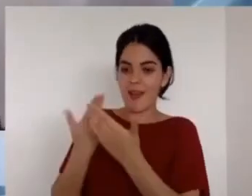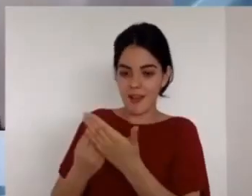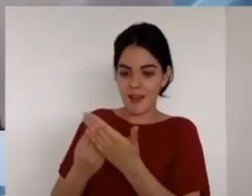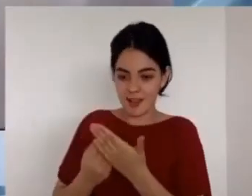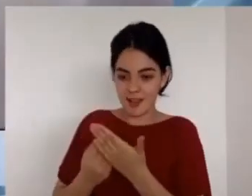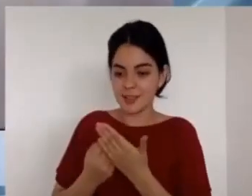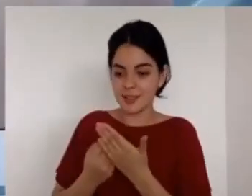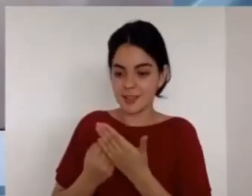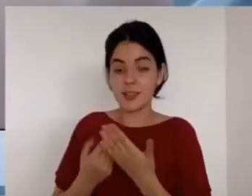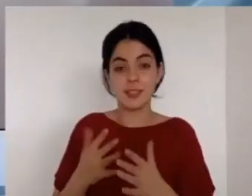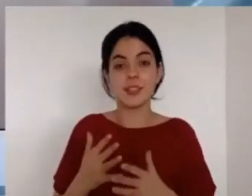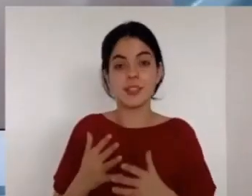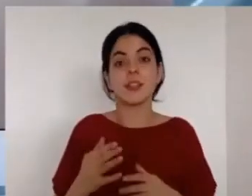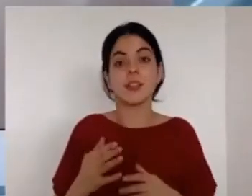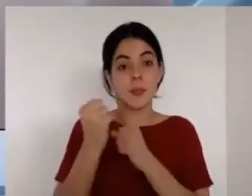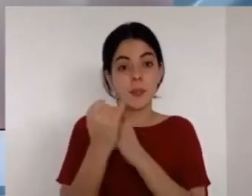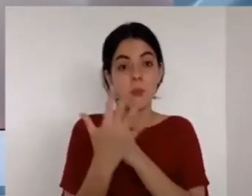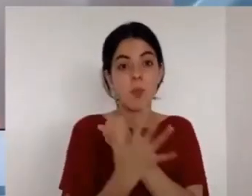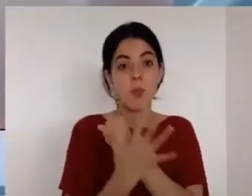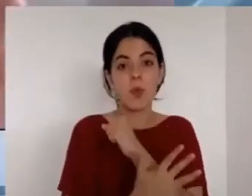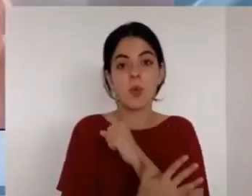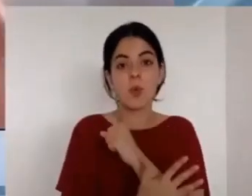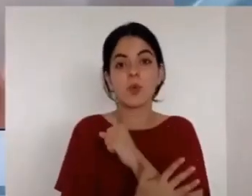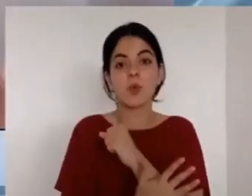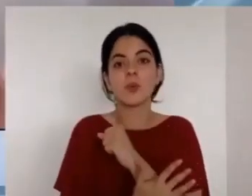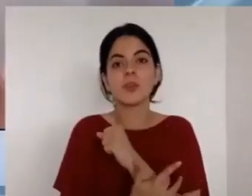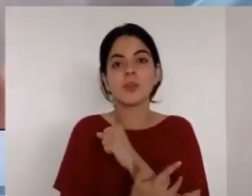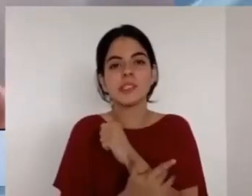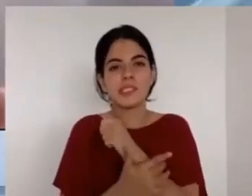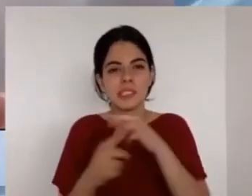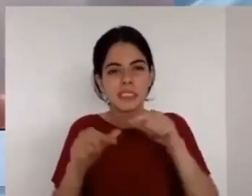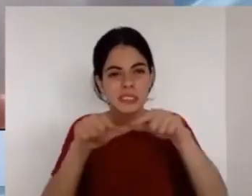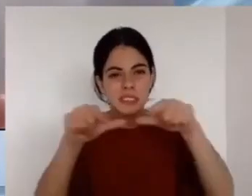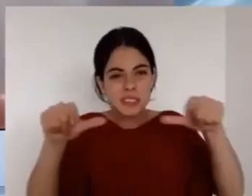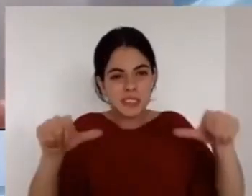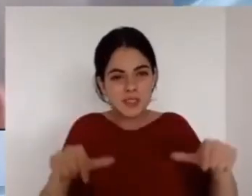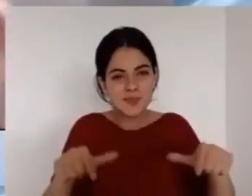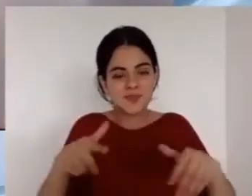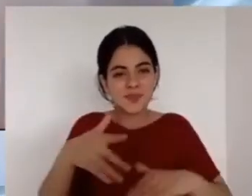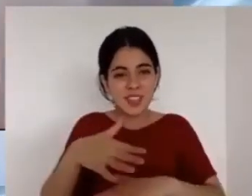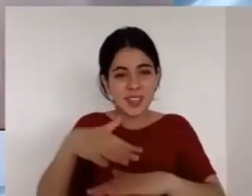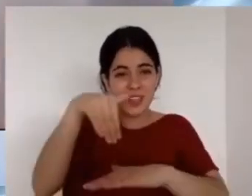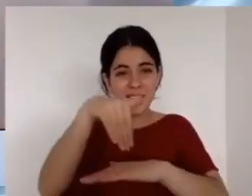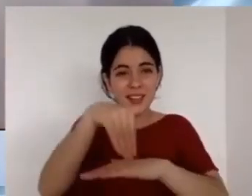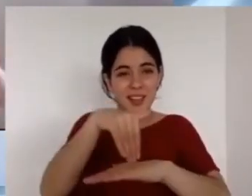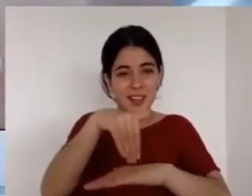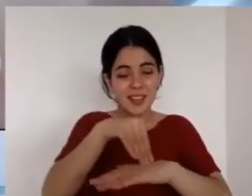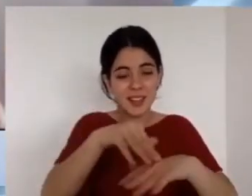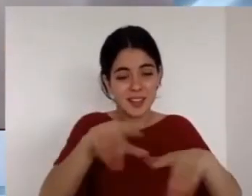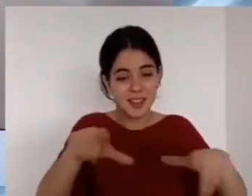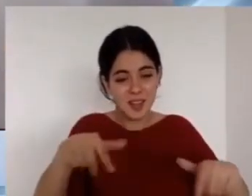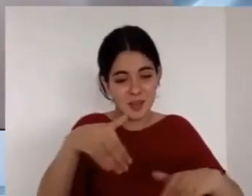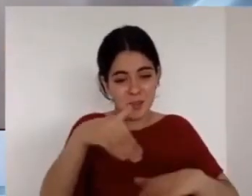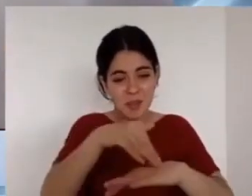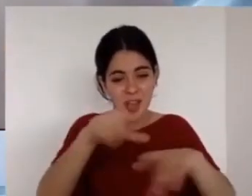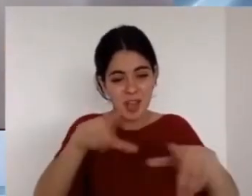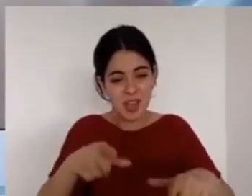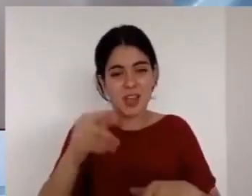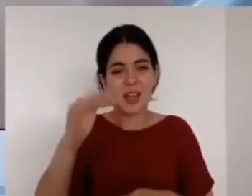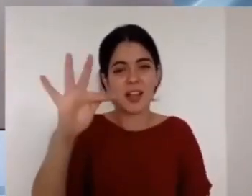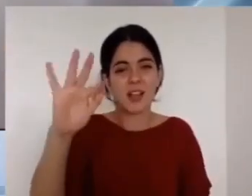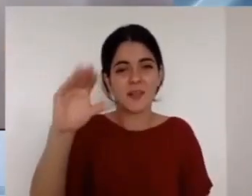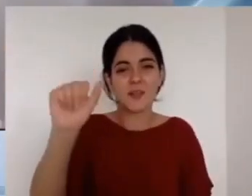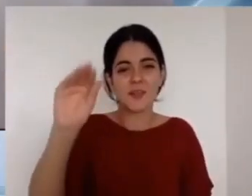una premiante necesidad de conocer al Señor y ver realizado su eterno propósito